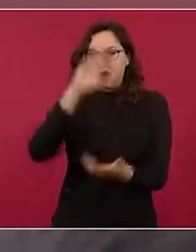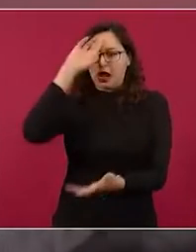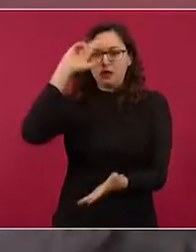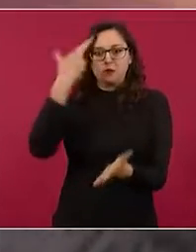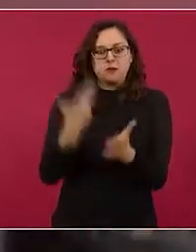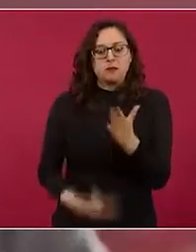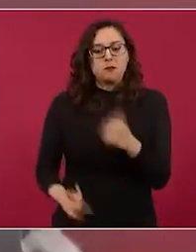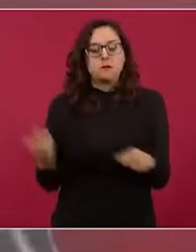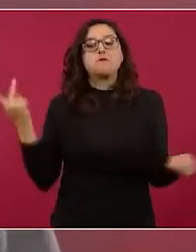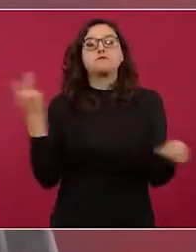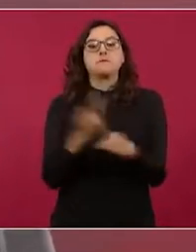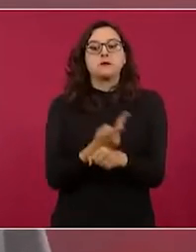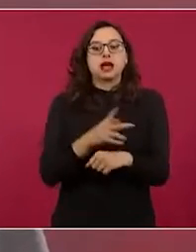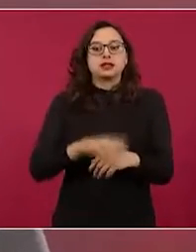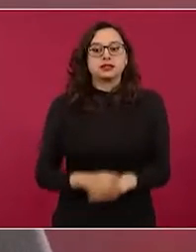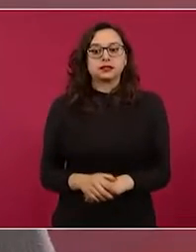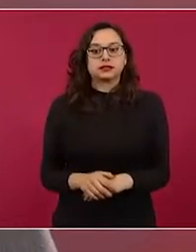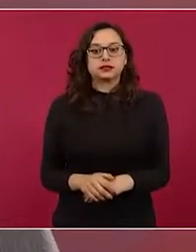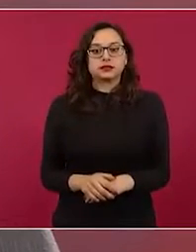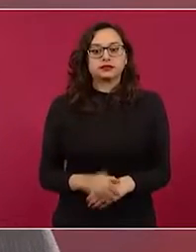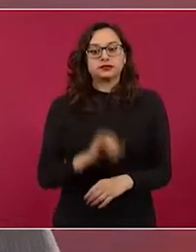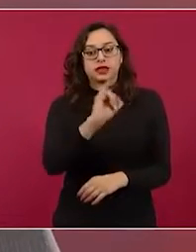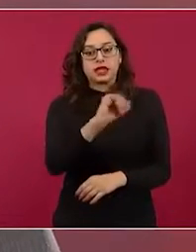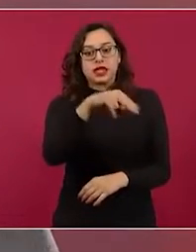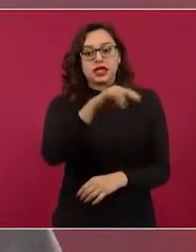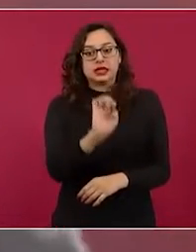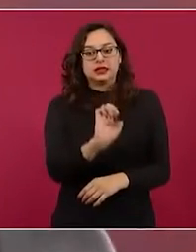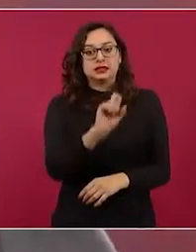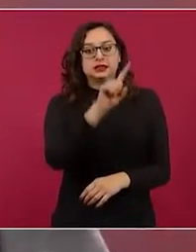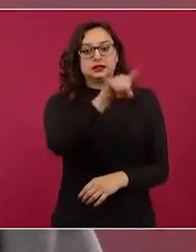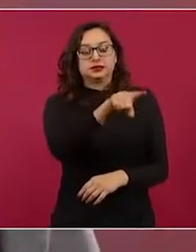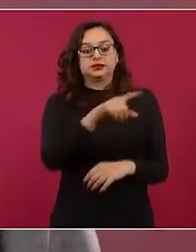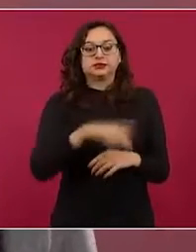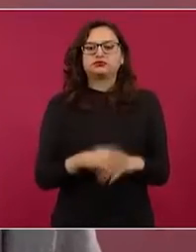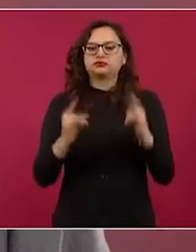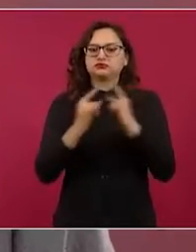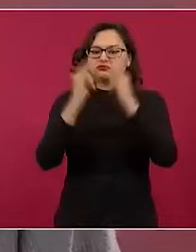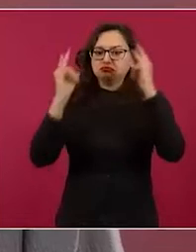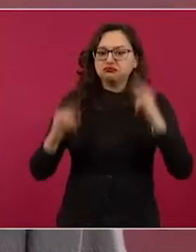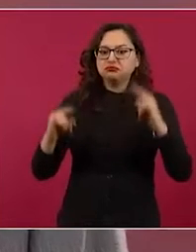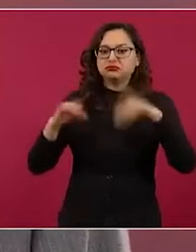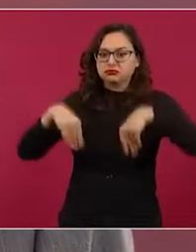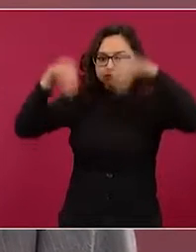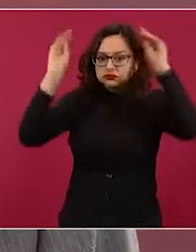Resulta que los del INE no van a poner casillas